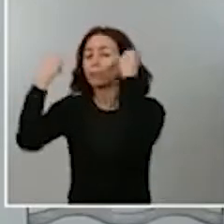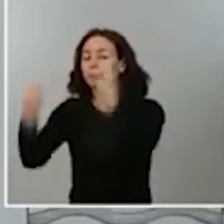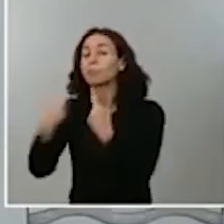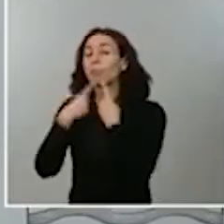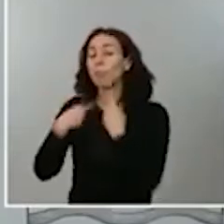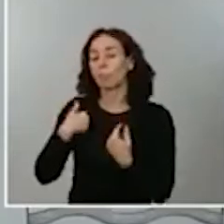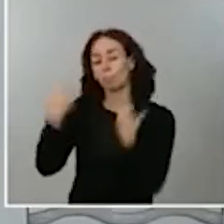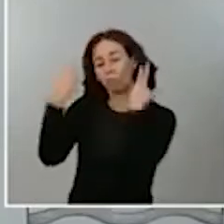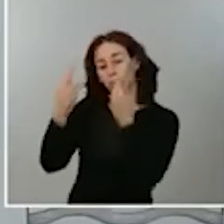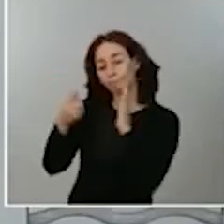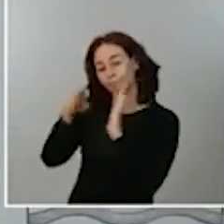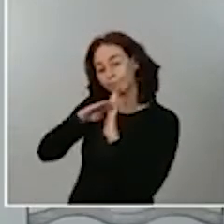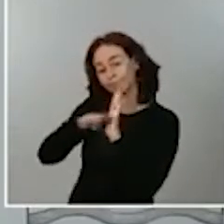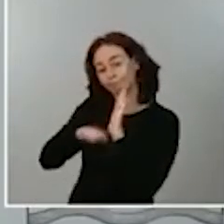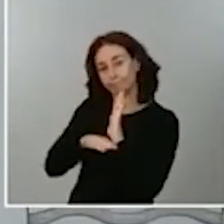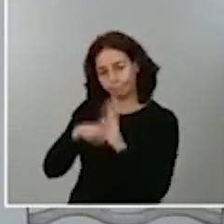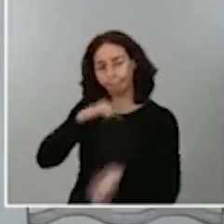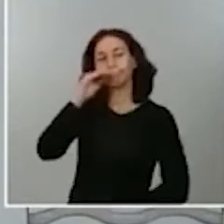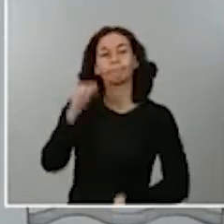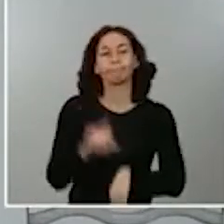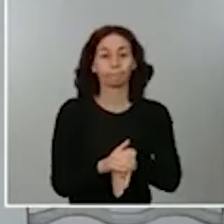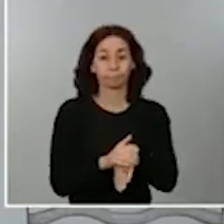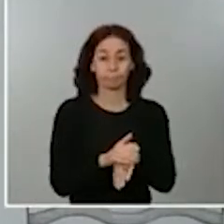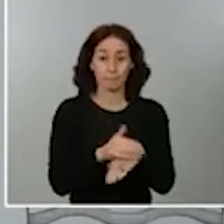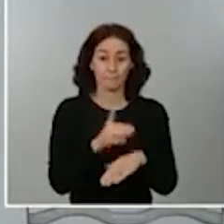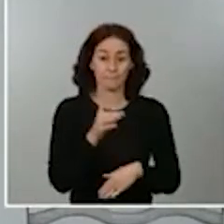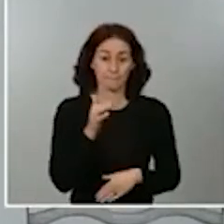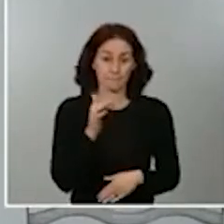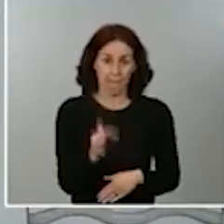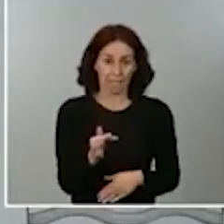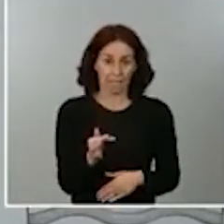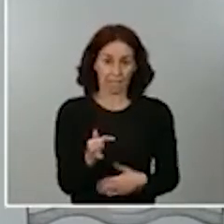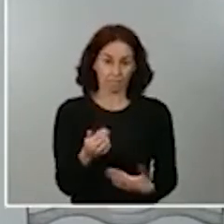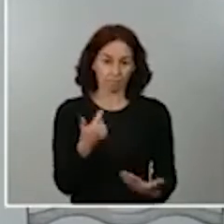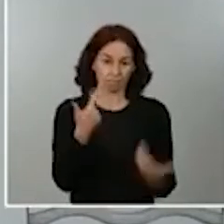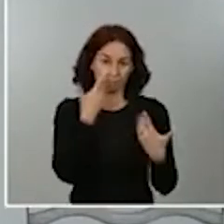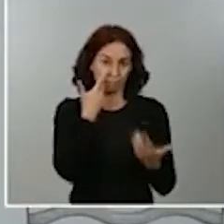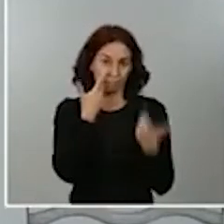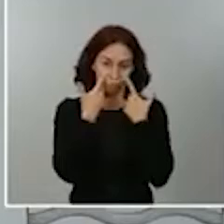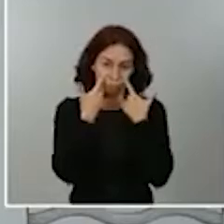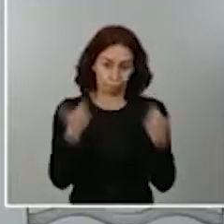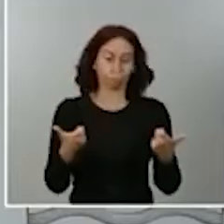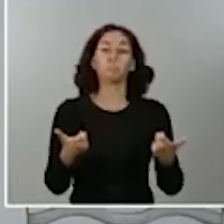incluso cuando, con mayor evidencia y conocimiento de la enfermedad, puedan irse modificando.